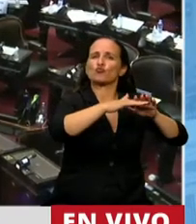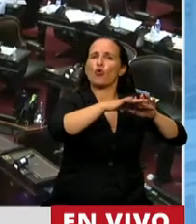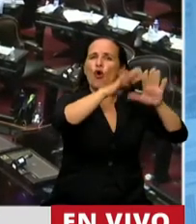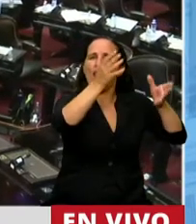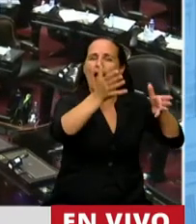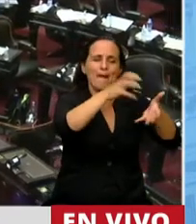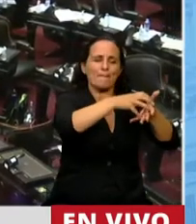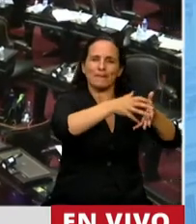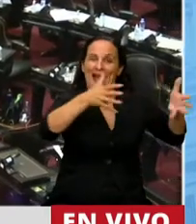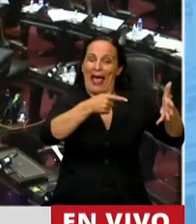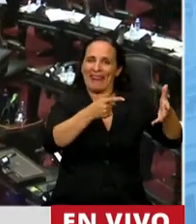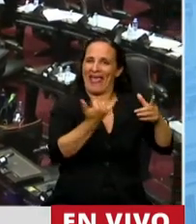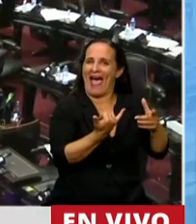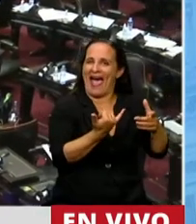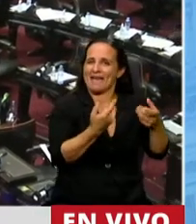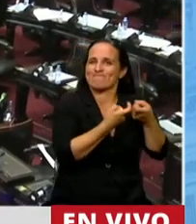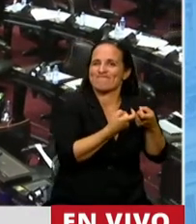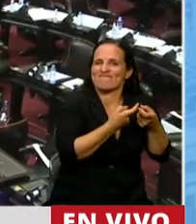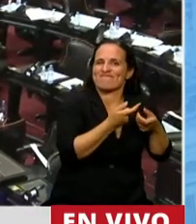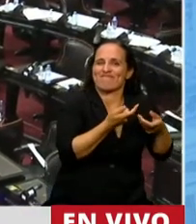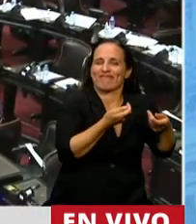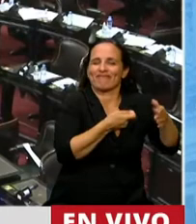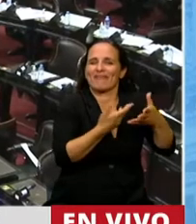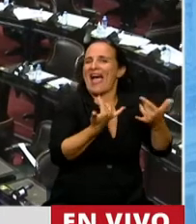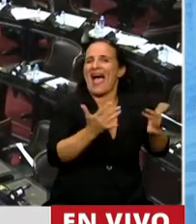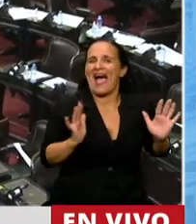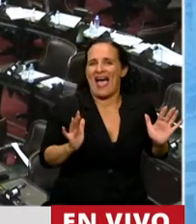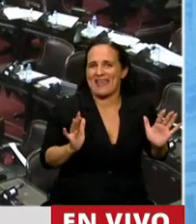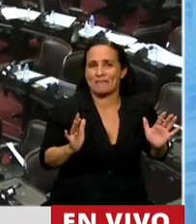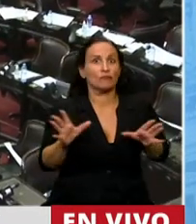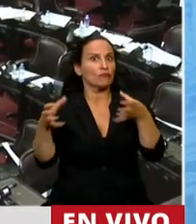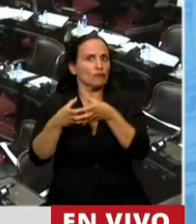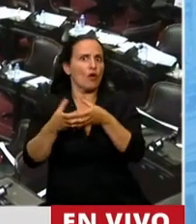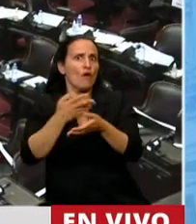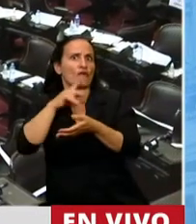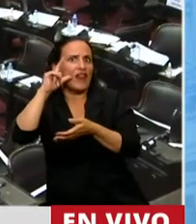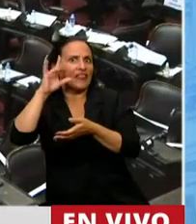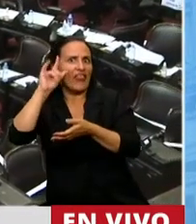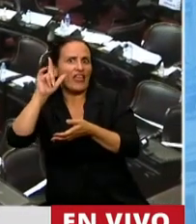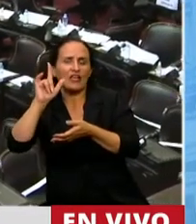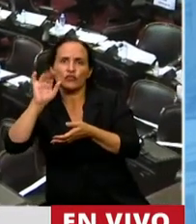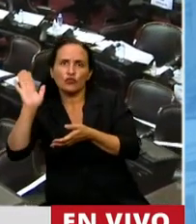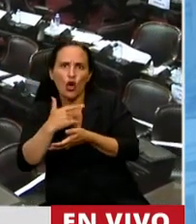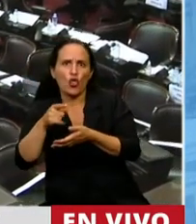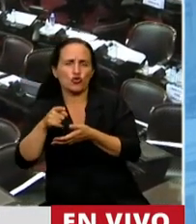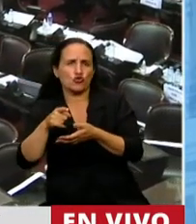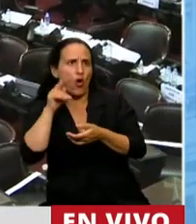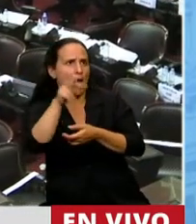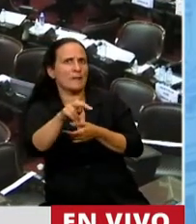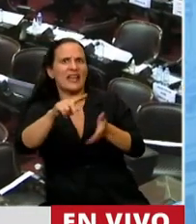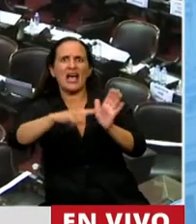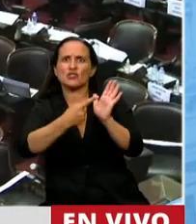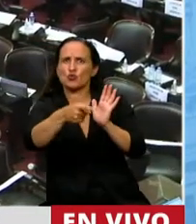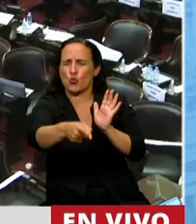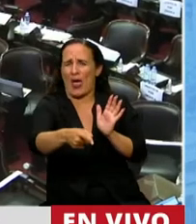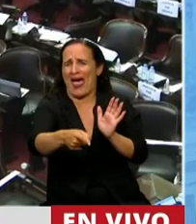desde el frente de todos se escandalizan, por ejemplo, con lo que hace el gobierno de la Ciudad de Buenos Aires, que es